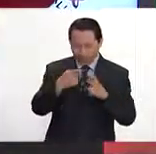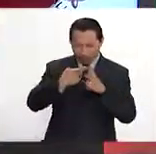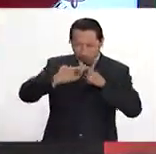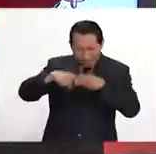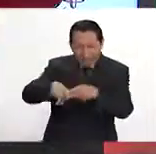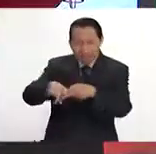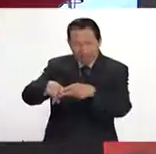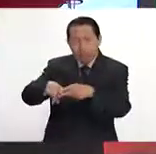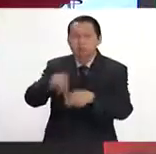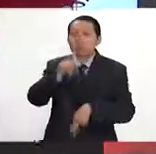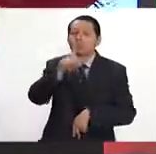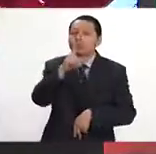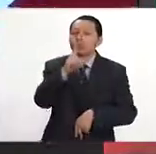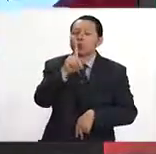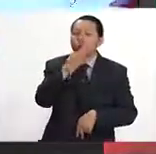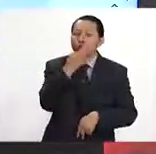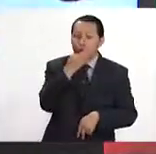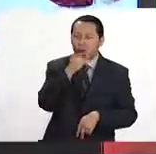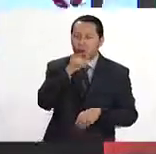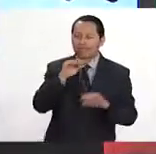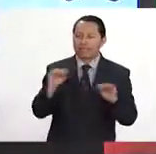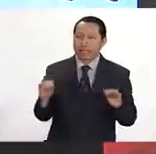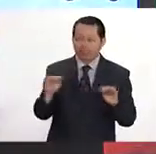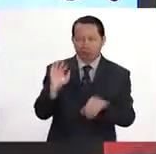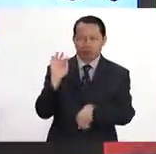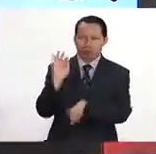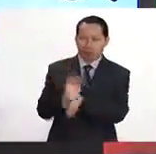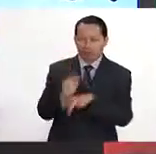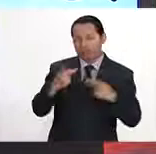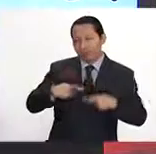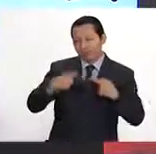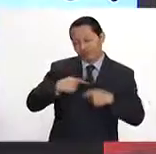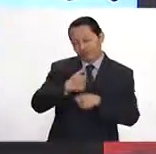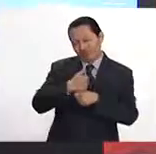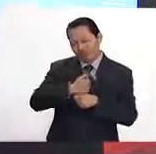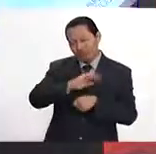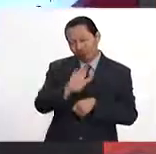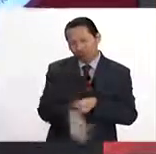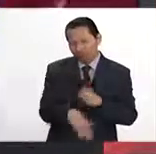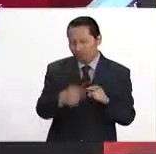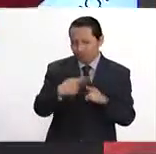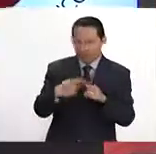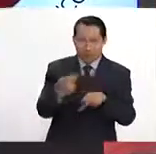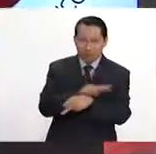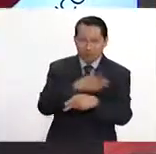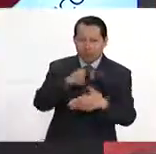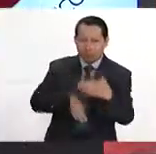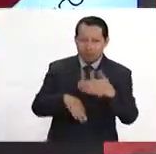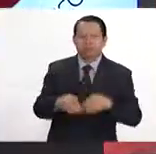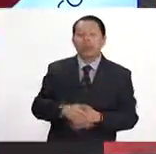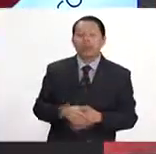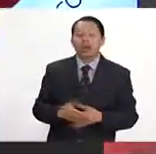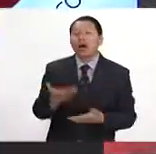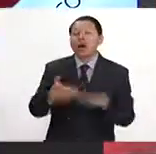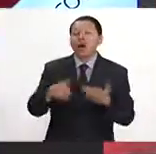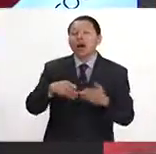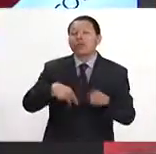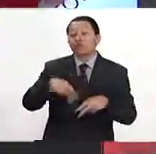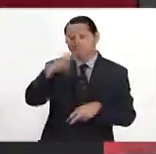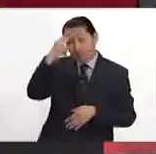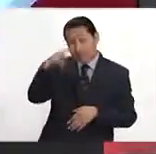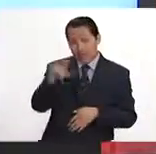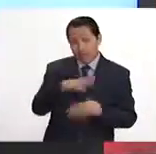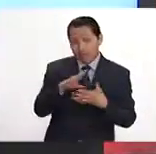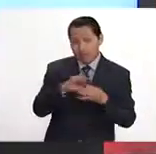obviamente, pues en favor de las víctimas y por todo lo que sucedió allá en Barcelona. Ahora sí, hablando ya del fútbol mexicano, no